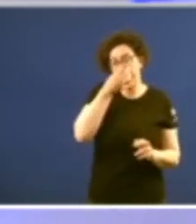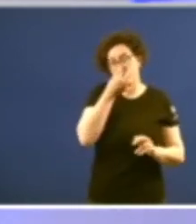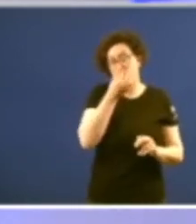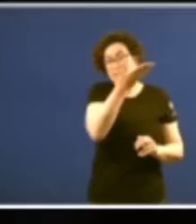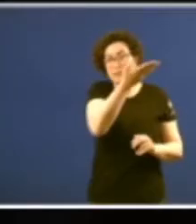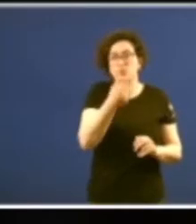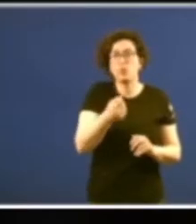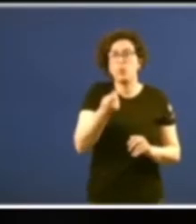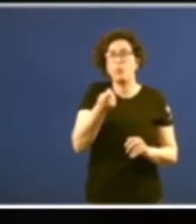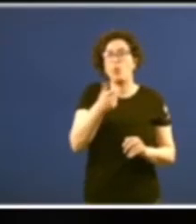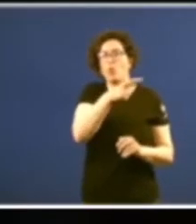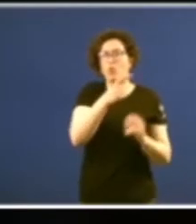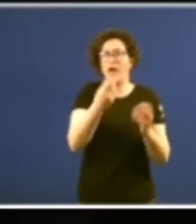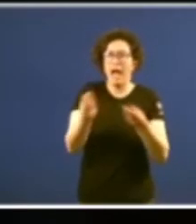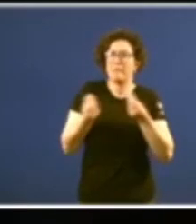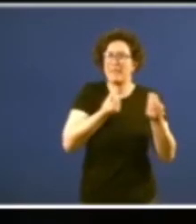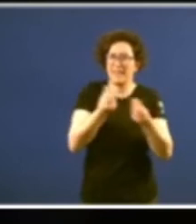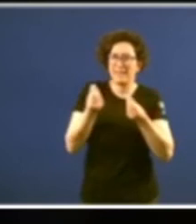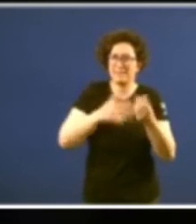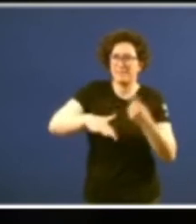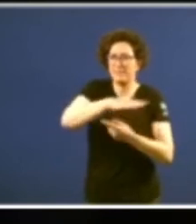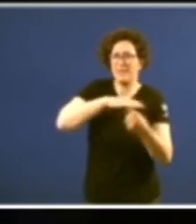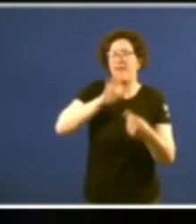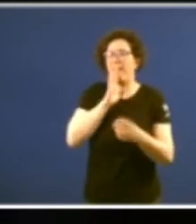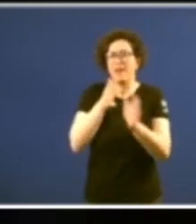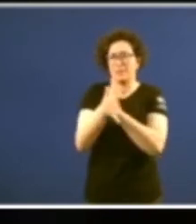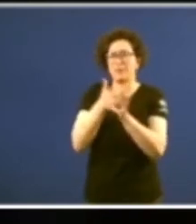un pouco ese clima que vos contaba pois